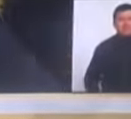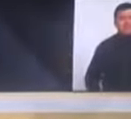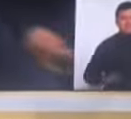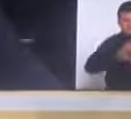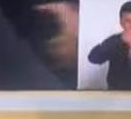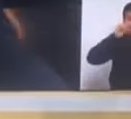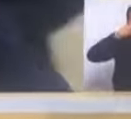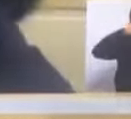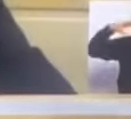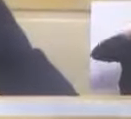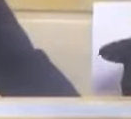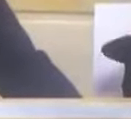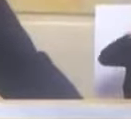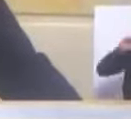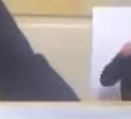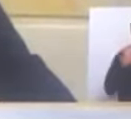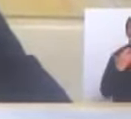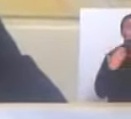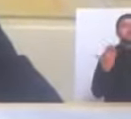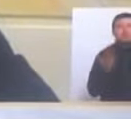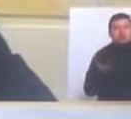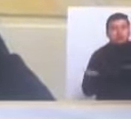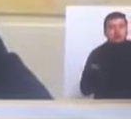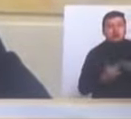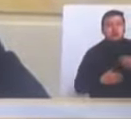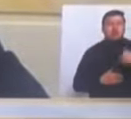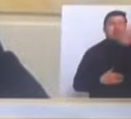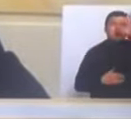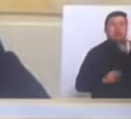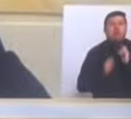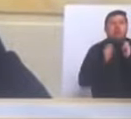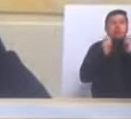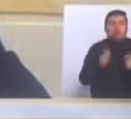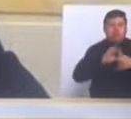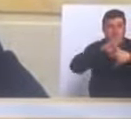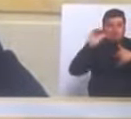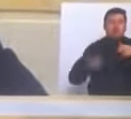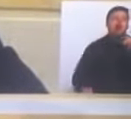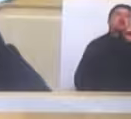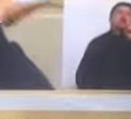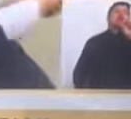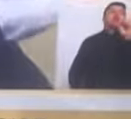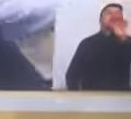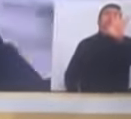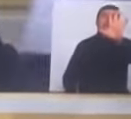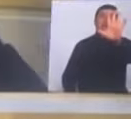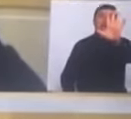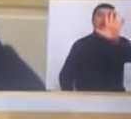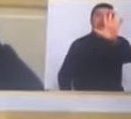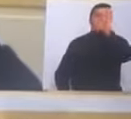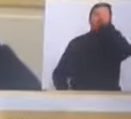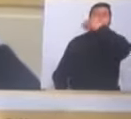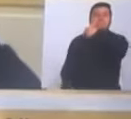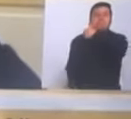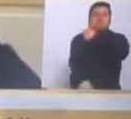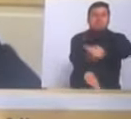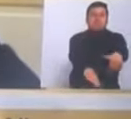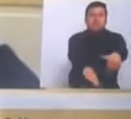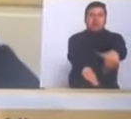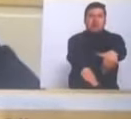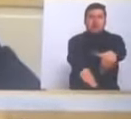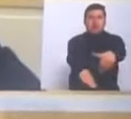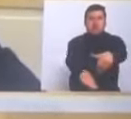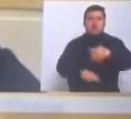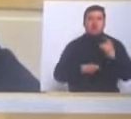Electricaribe le da servicio a más de 2.5 millones de